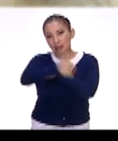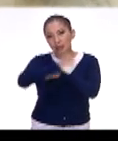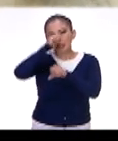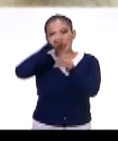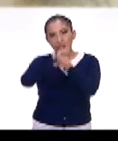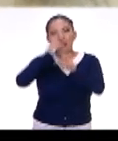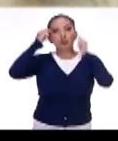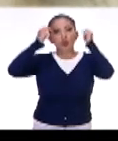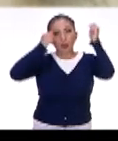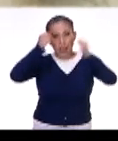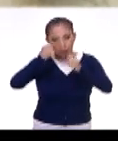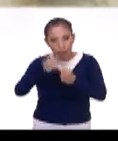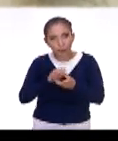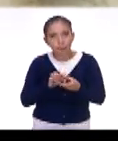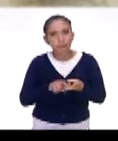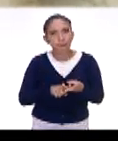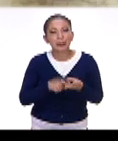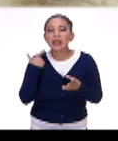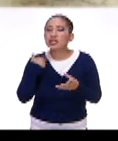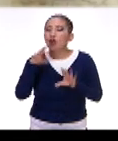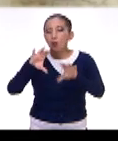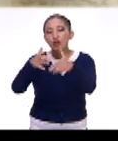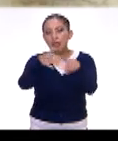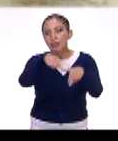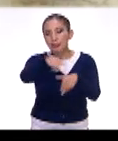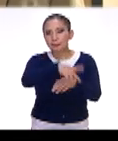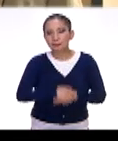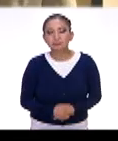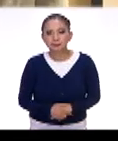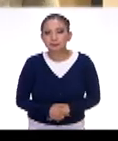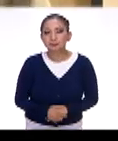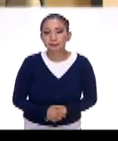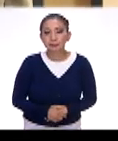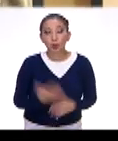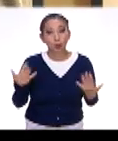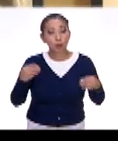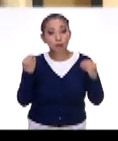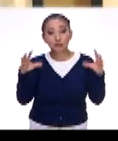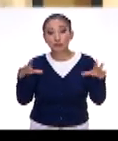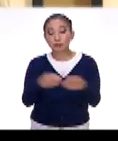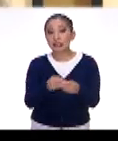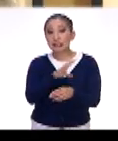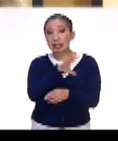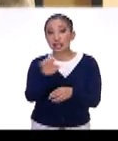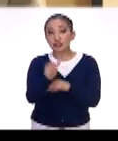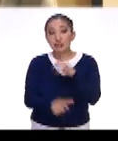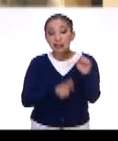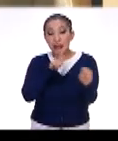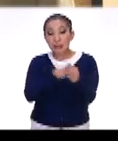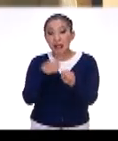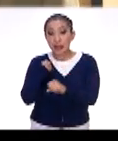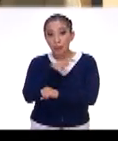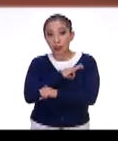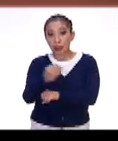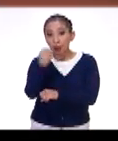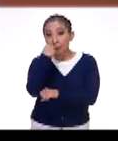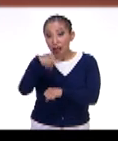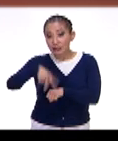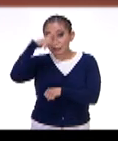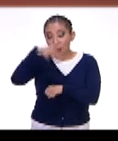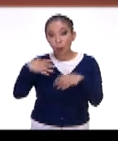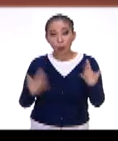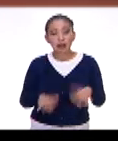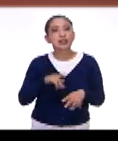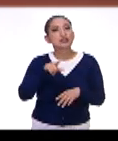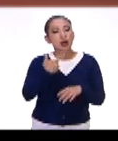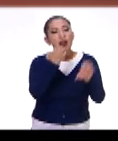las secretarías de turismo y con las comunidades. Es es muchísimo, son más de 500 insectos comestibles en México. Así es, y